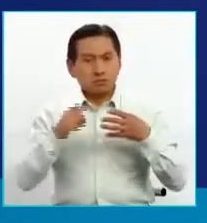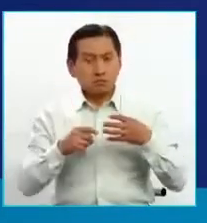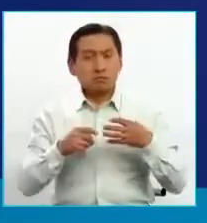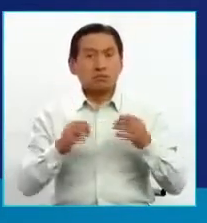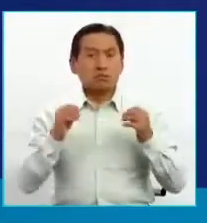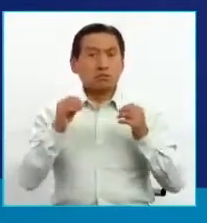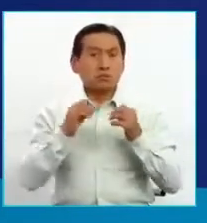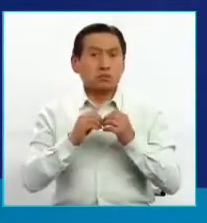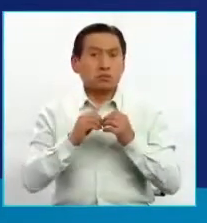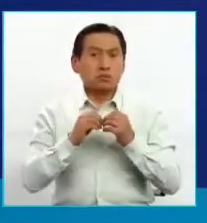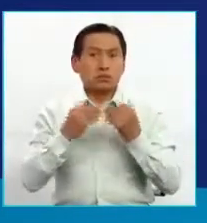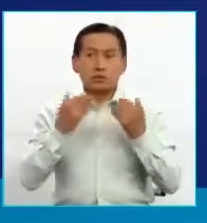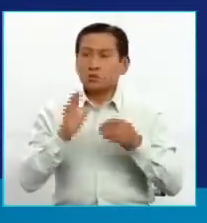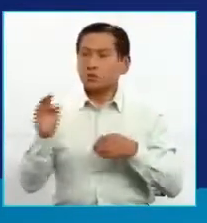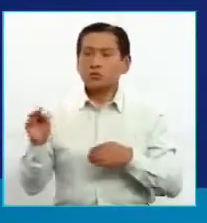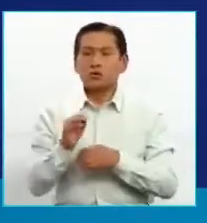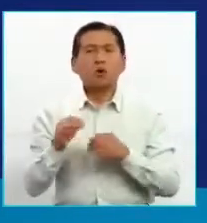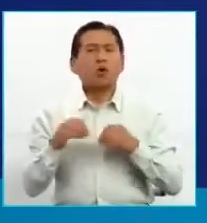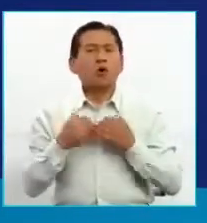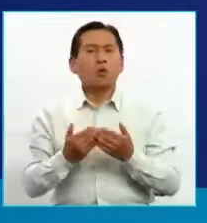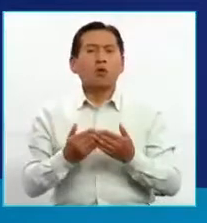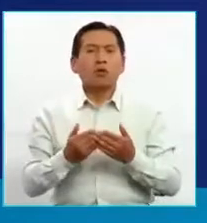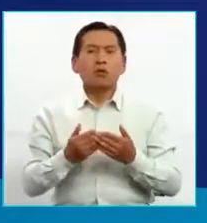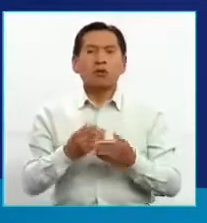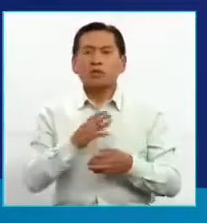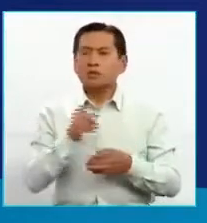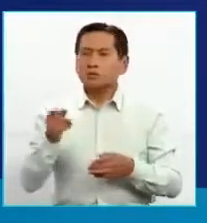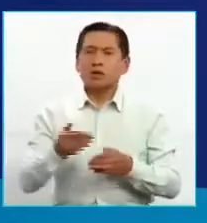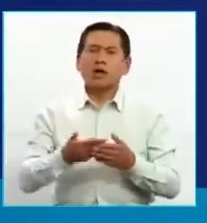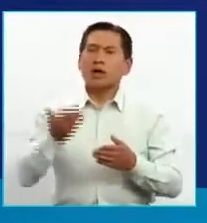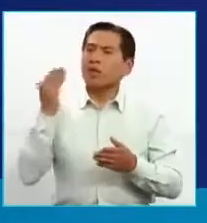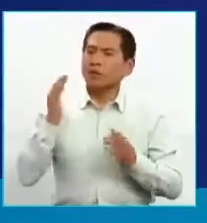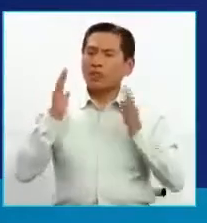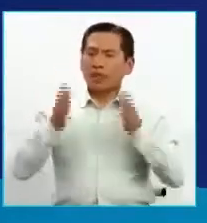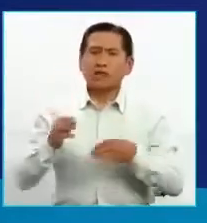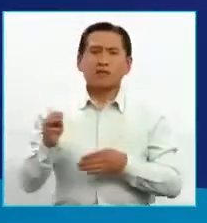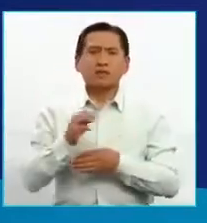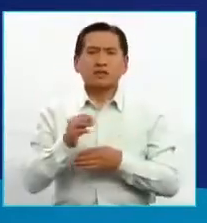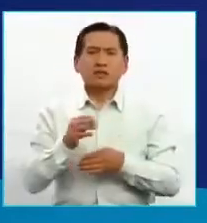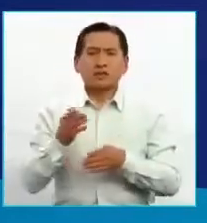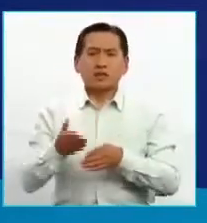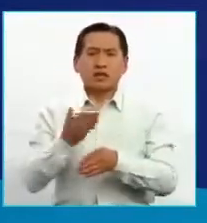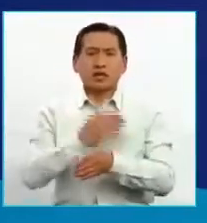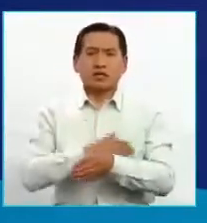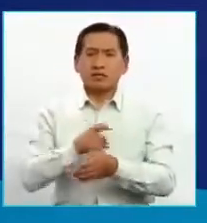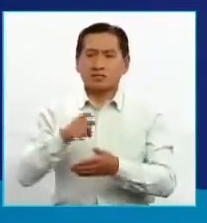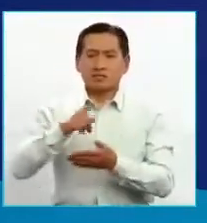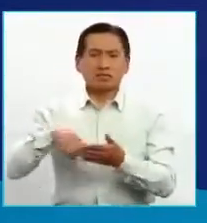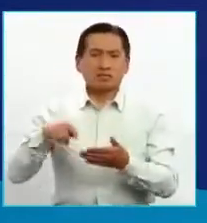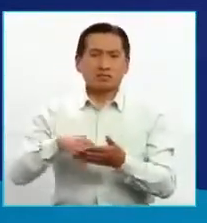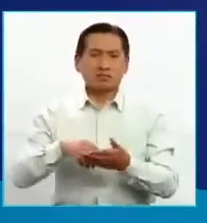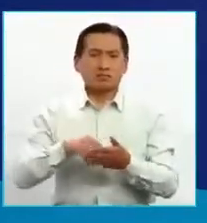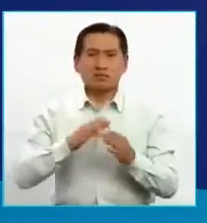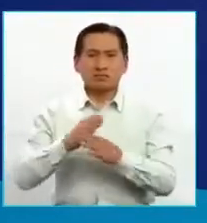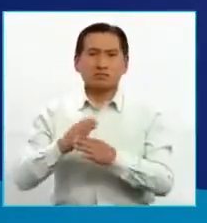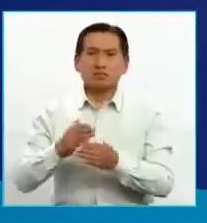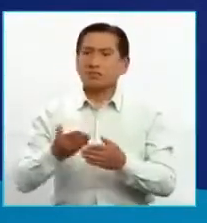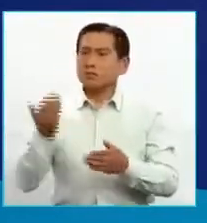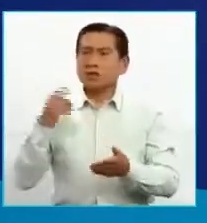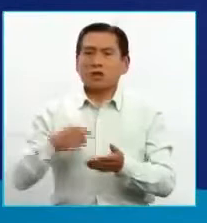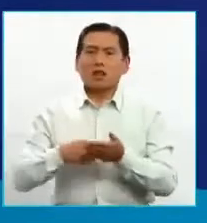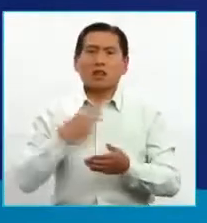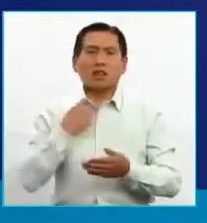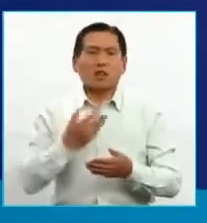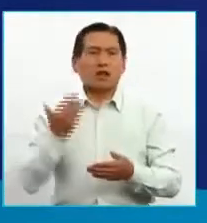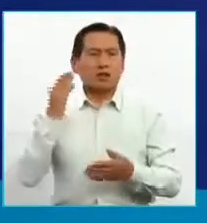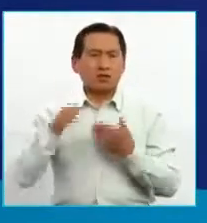digamos, actual del Ministerio, cómo se dejó el Ministerio anterior antes de ser eliminado, cuáles eran las deudas que se tenía del gobierno